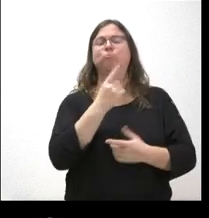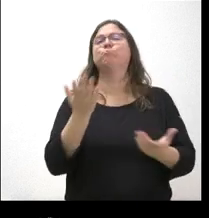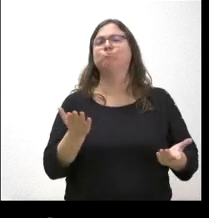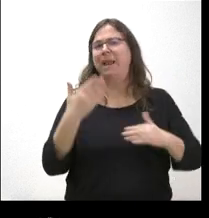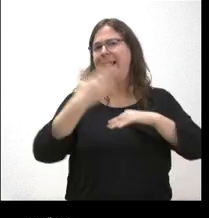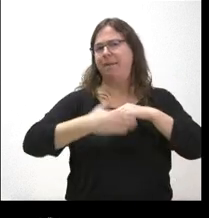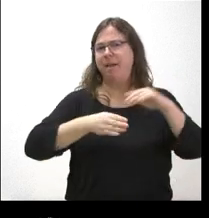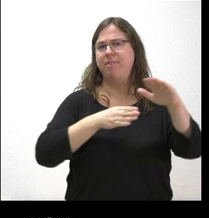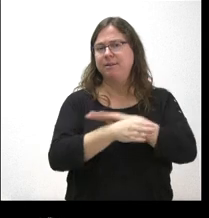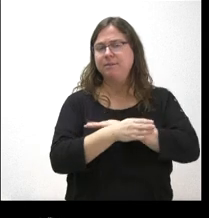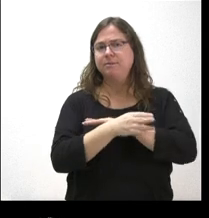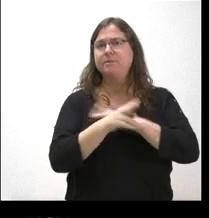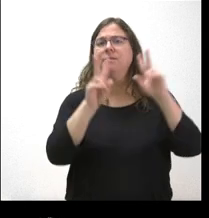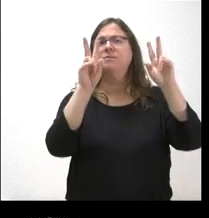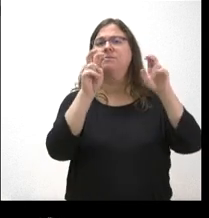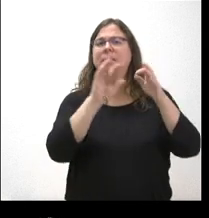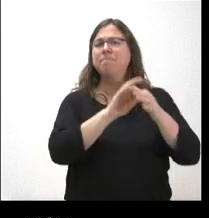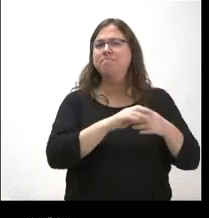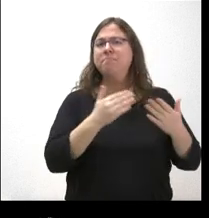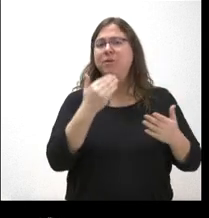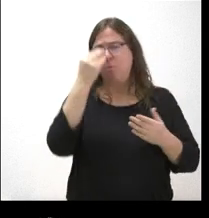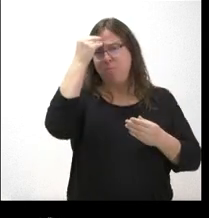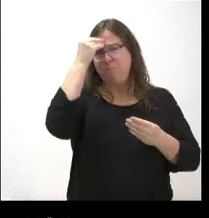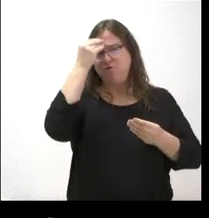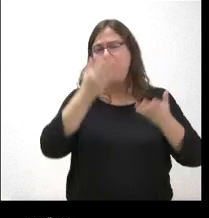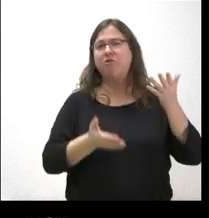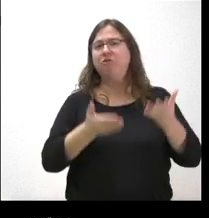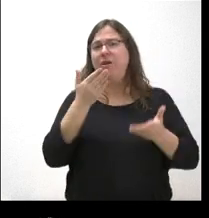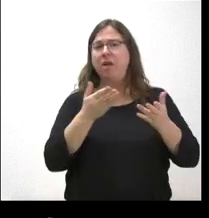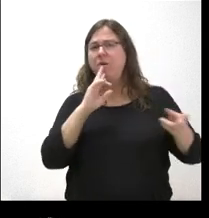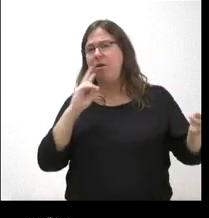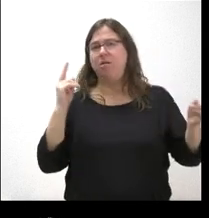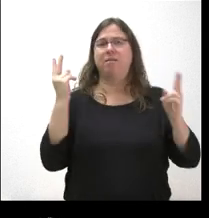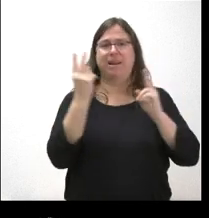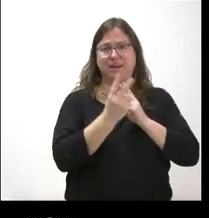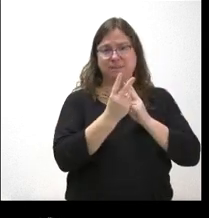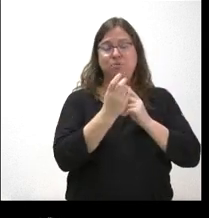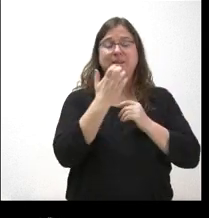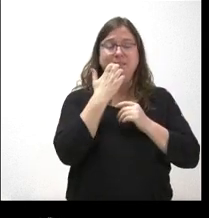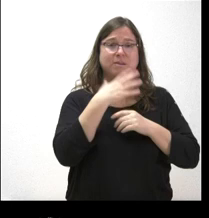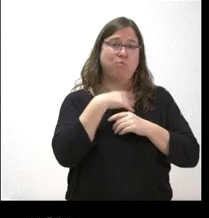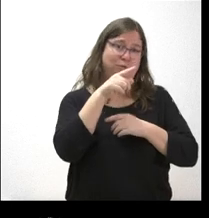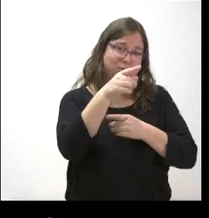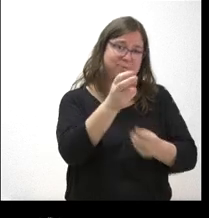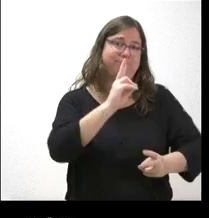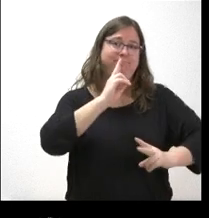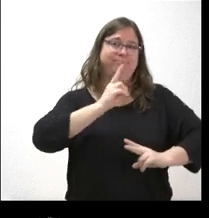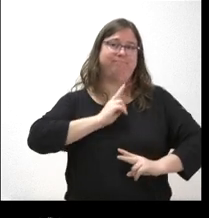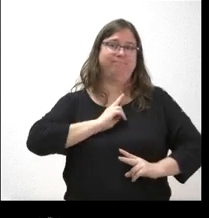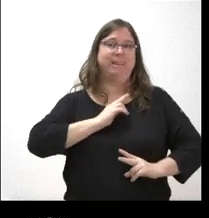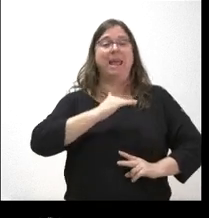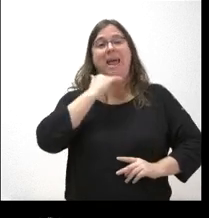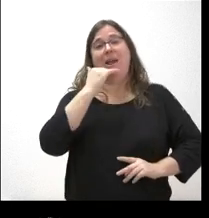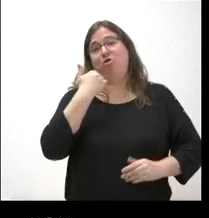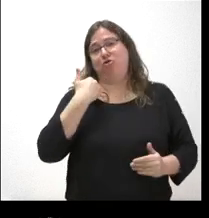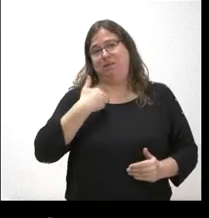respecto a esto bueno supongo que la valoración o la respuesta que nos pudiera transmitir usted sea la que